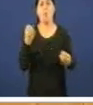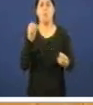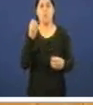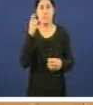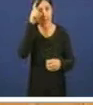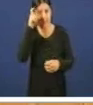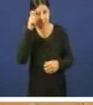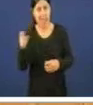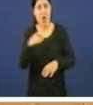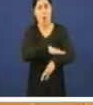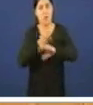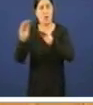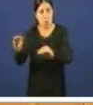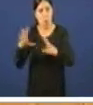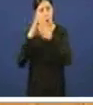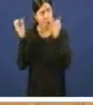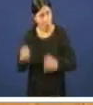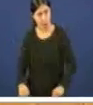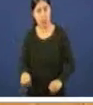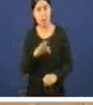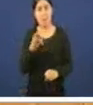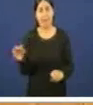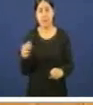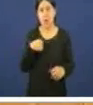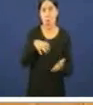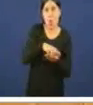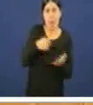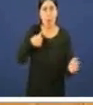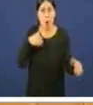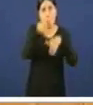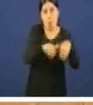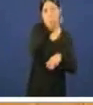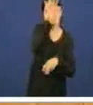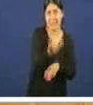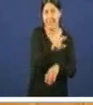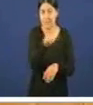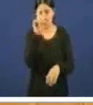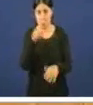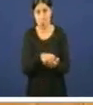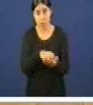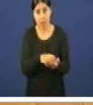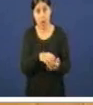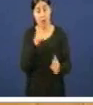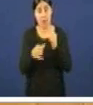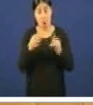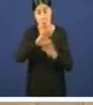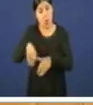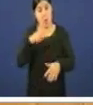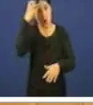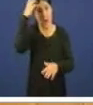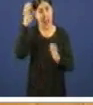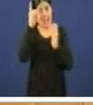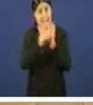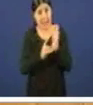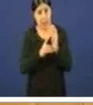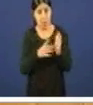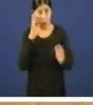e abstiveronse dubidaban entre votar que sí o absterse abstiveronse na convalidación do último real decreto e que é